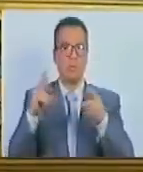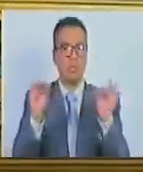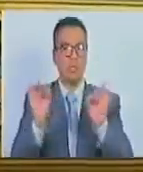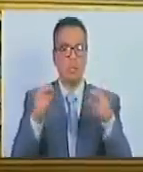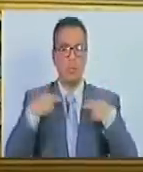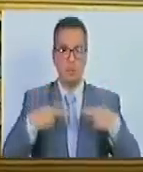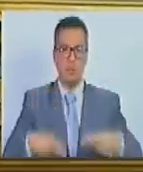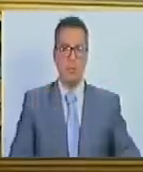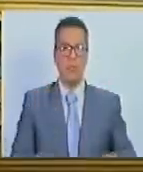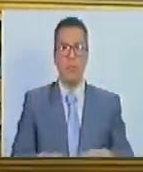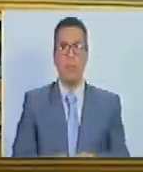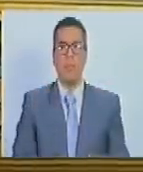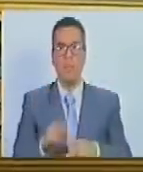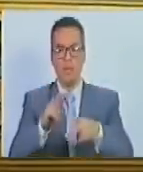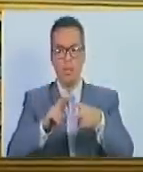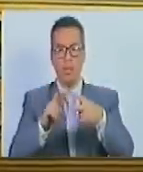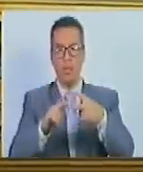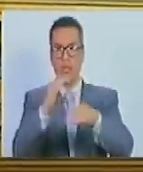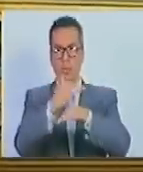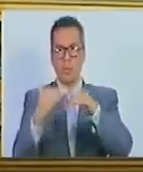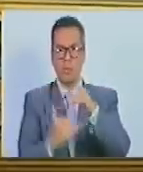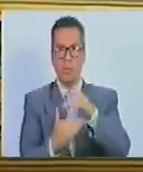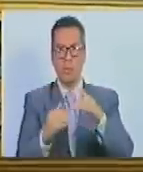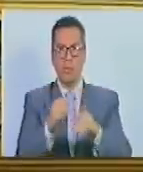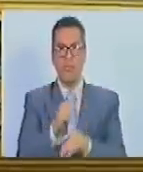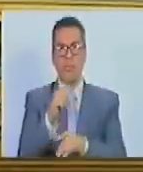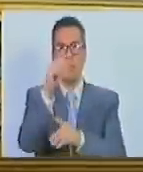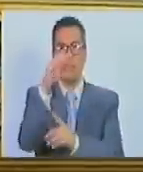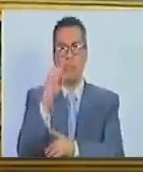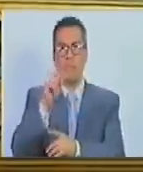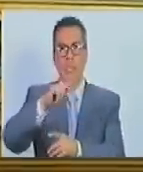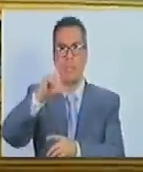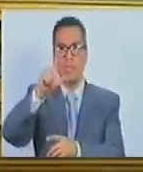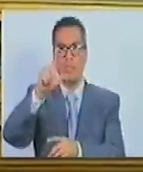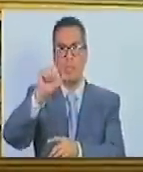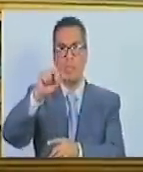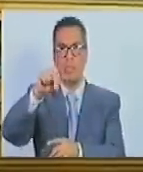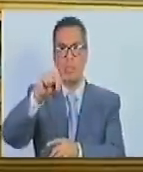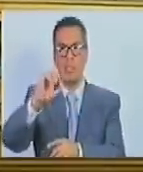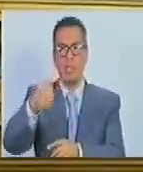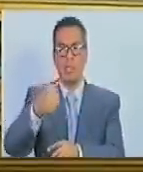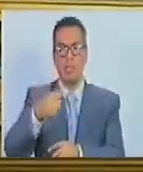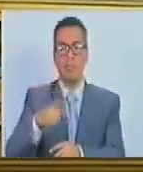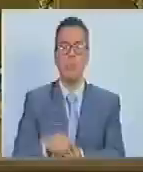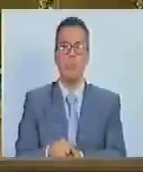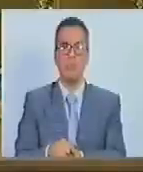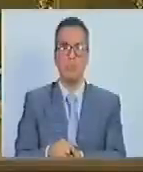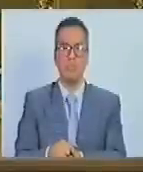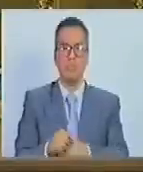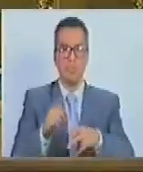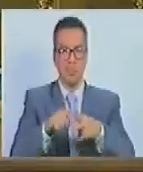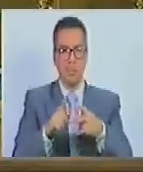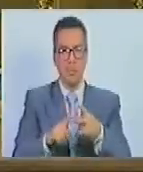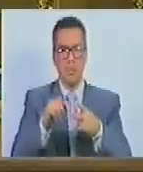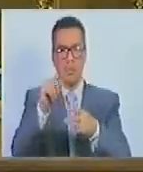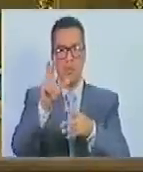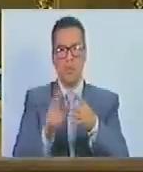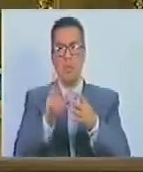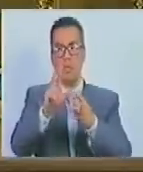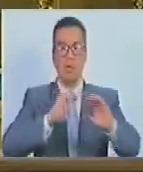degradantes. Y como vocera suplente, la diputada Carolina García. Siguiente. Gracias, señor